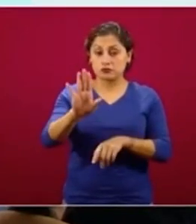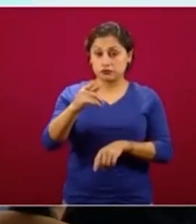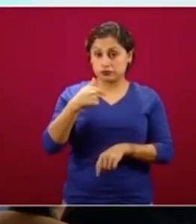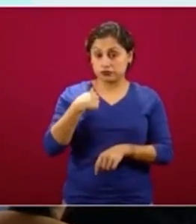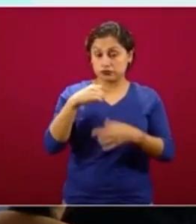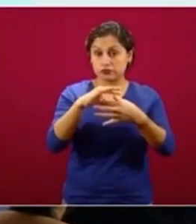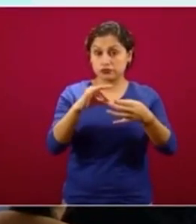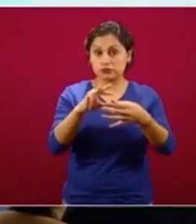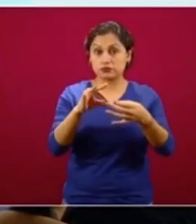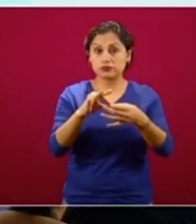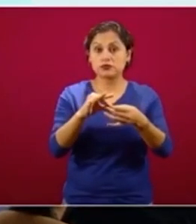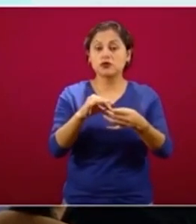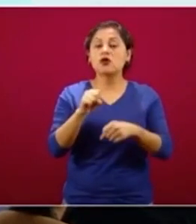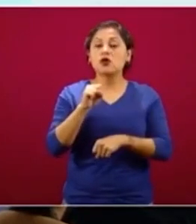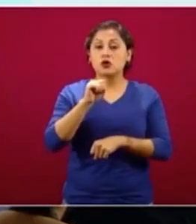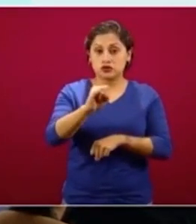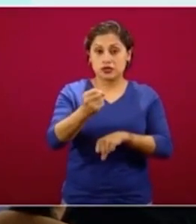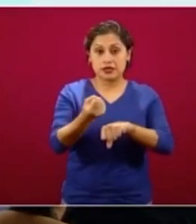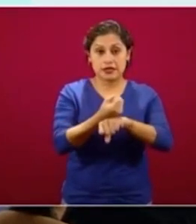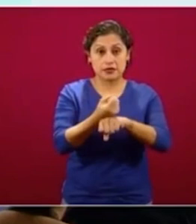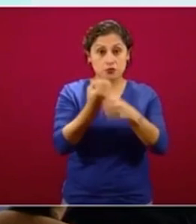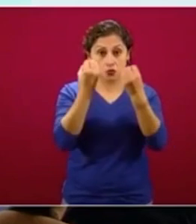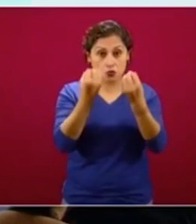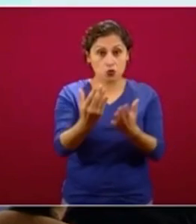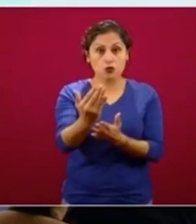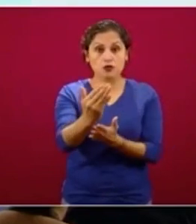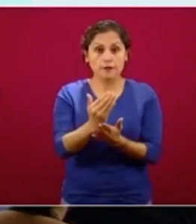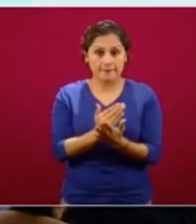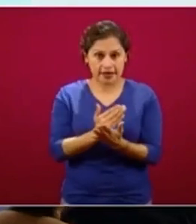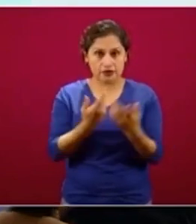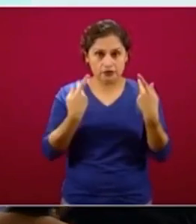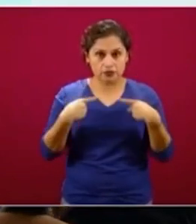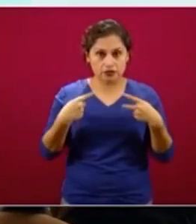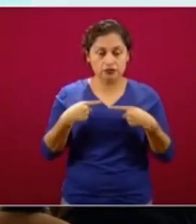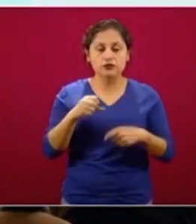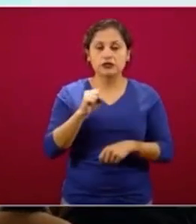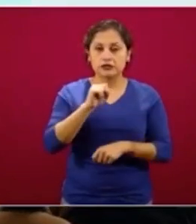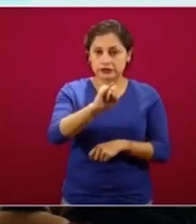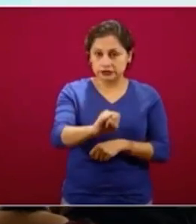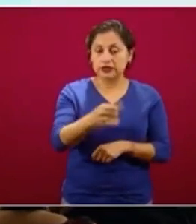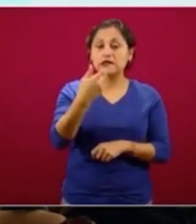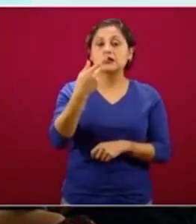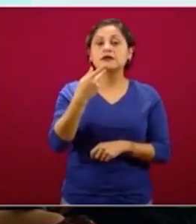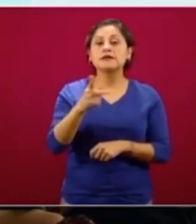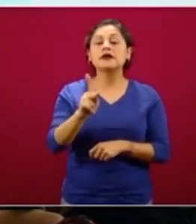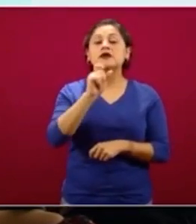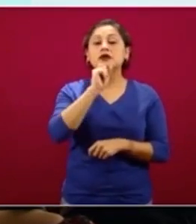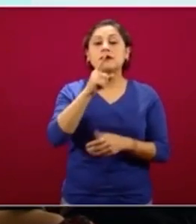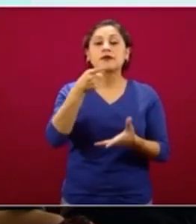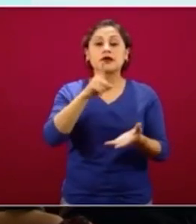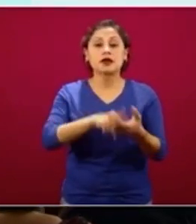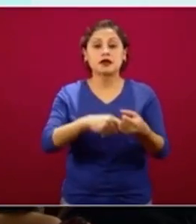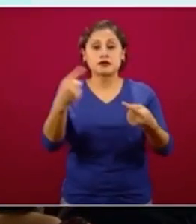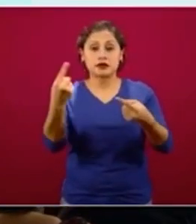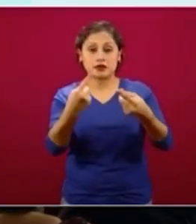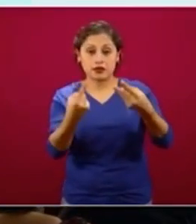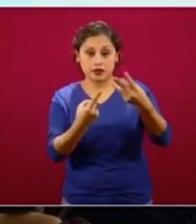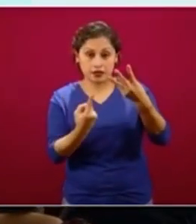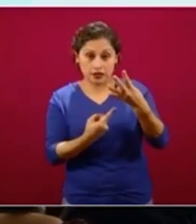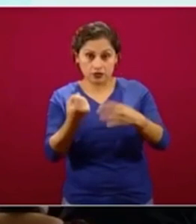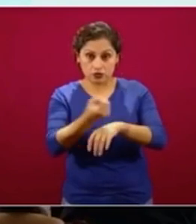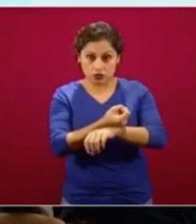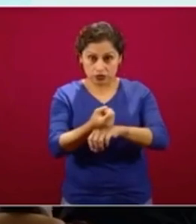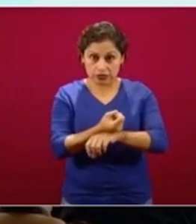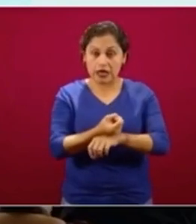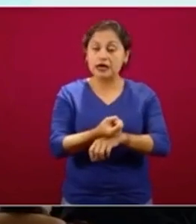existe disminución del flujo de donantes y disminución de la cantidad de componentes sanguíneos disponibles en los bancos de sangre,